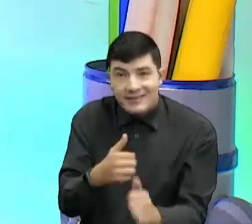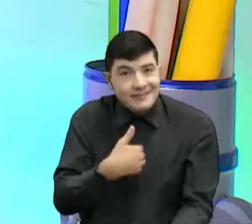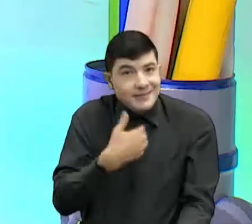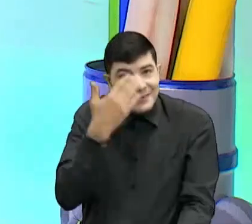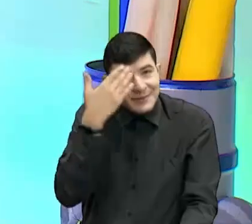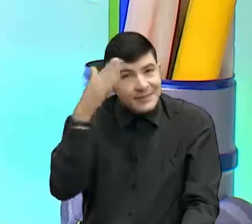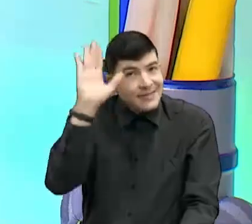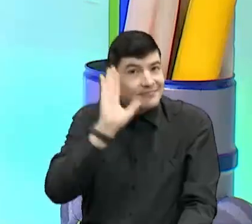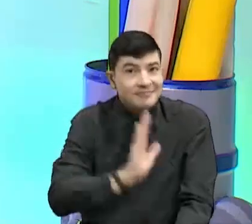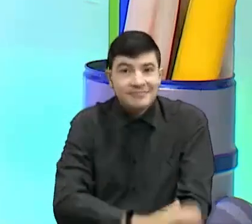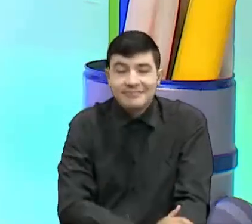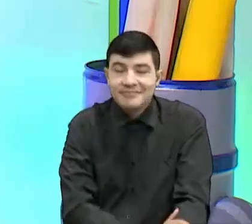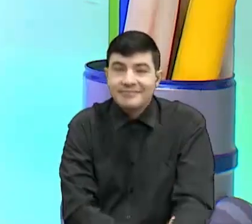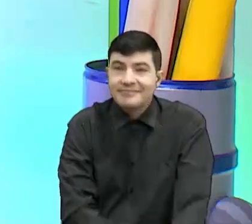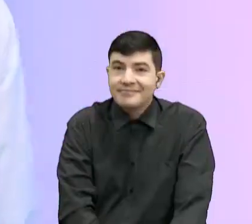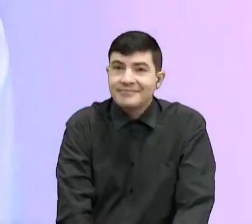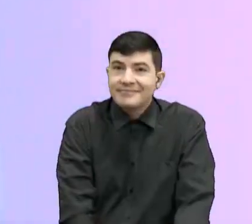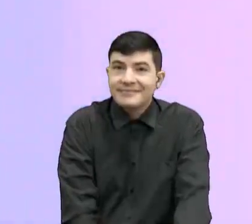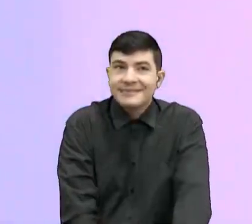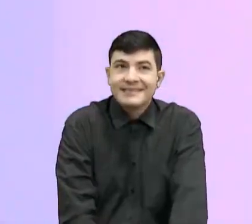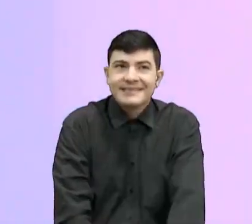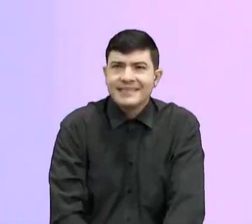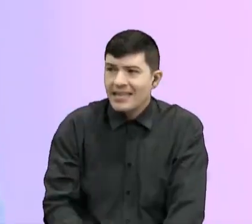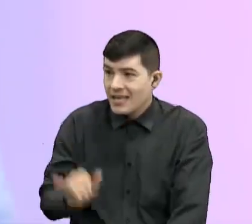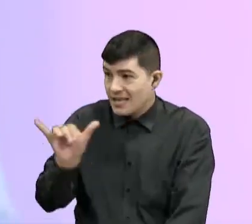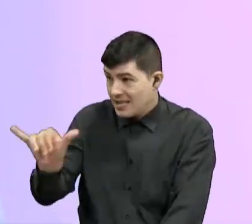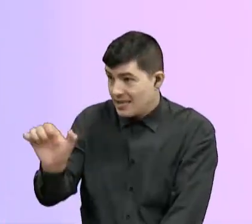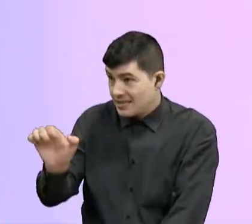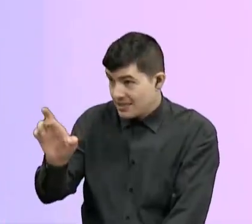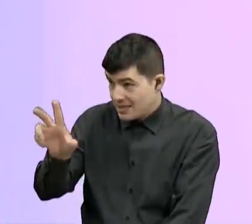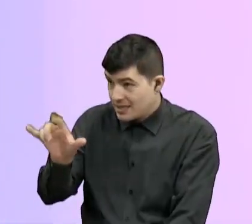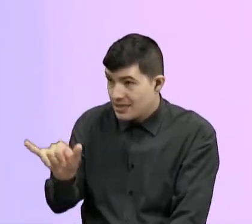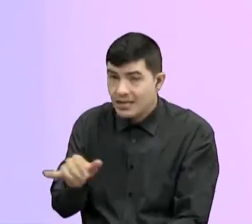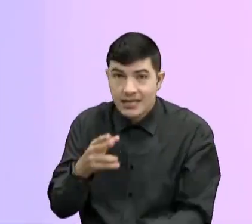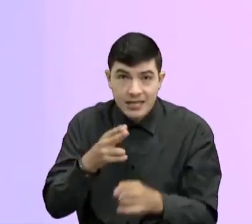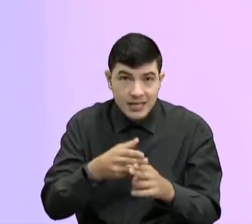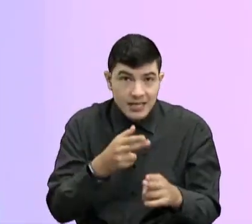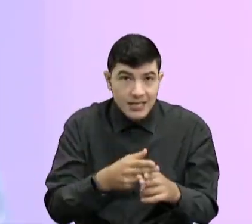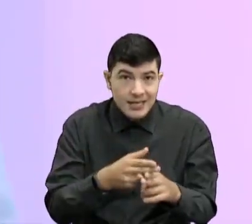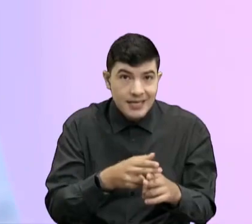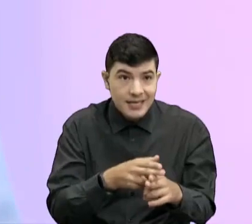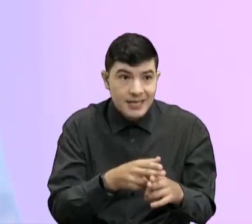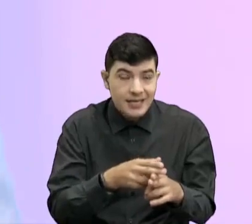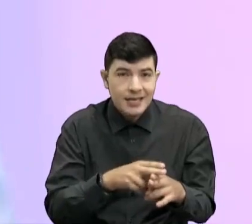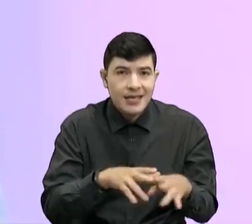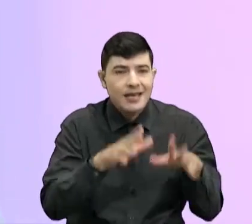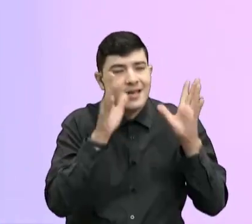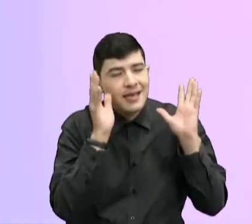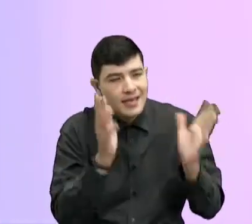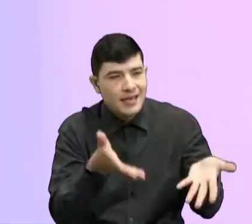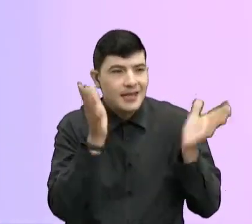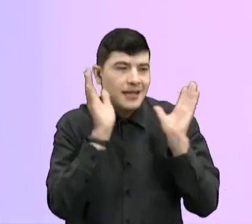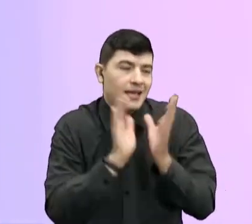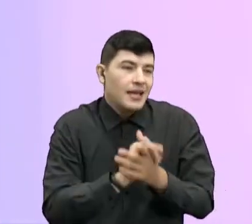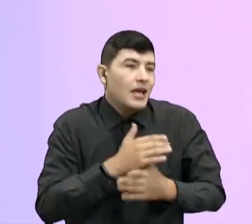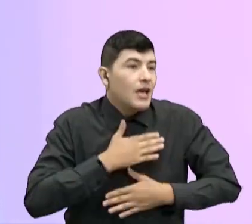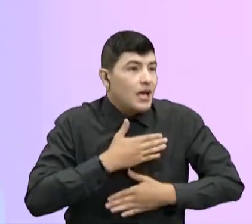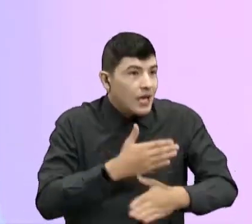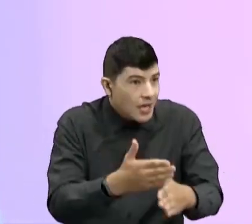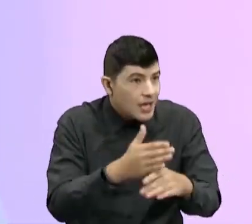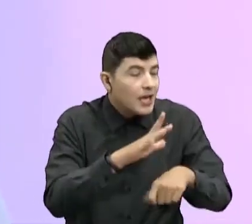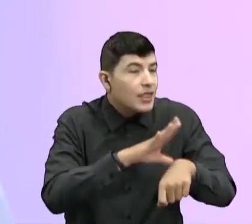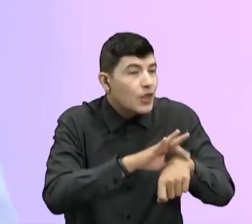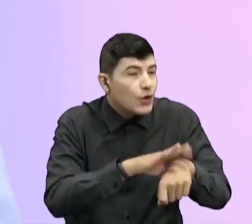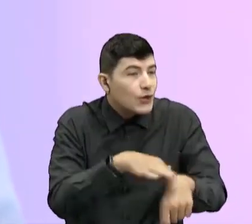Tienes que convencer un poquito más a los niños. ¿Yerly se llama? ¡Yerly se llama! ¡Yerly, ala! Mi querida chinita, ala. Mucho gusto, doctor P.